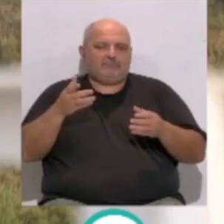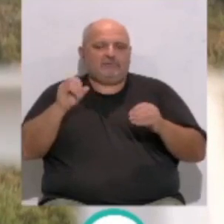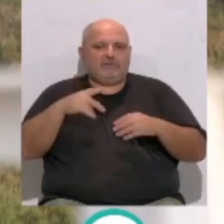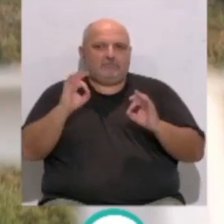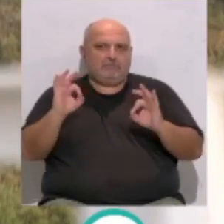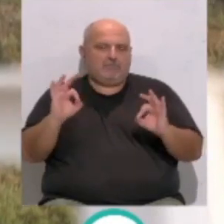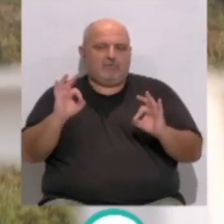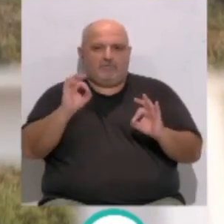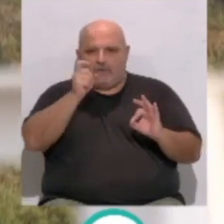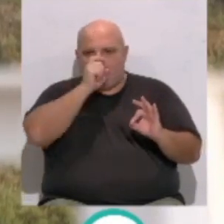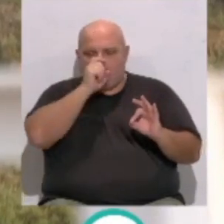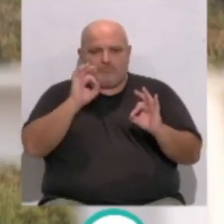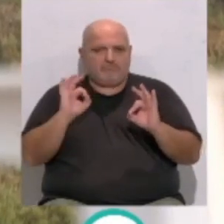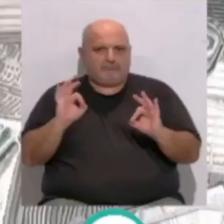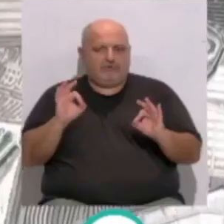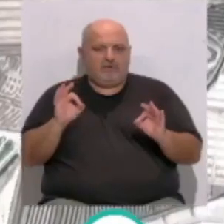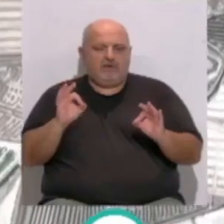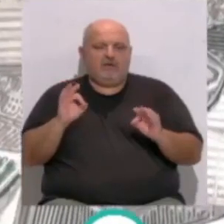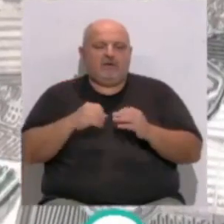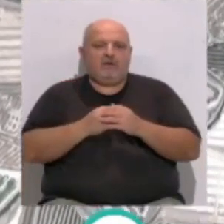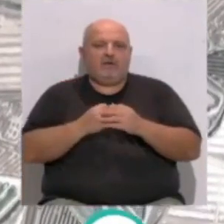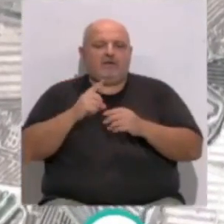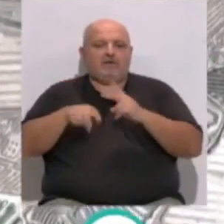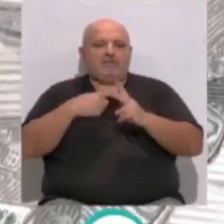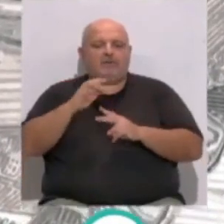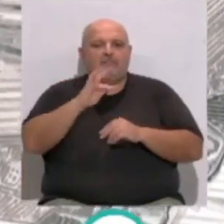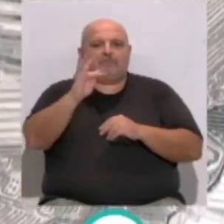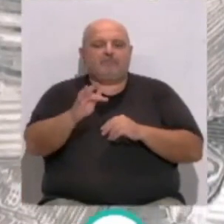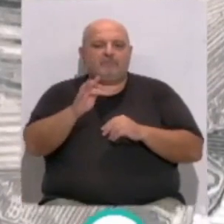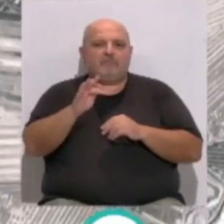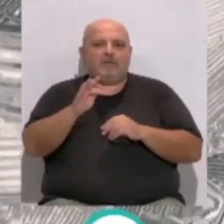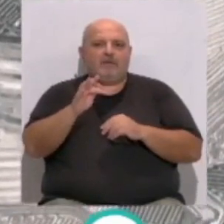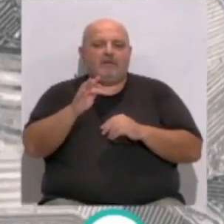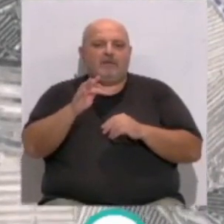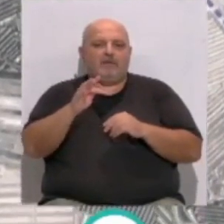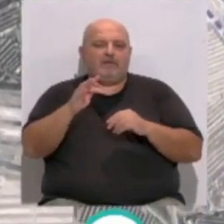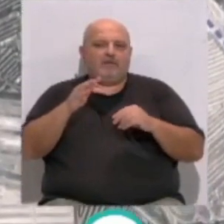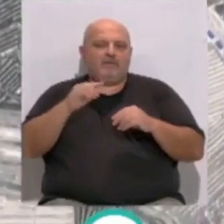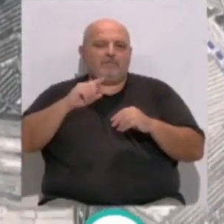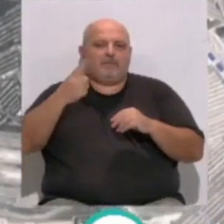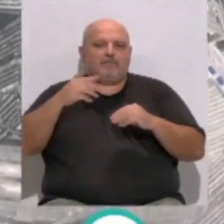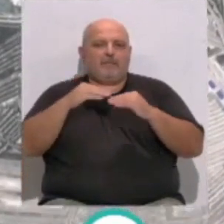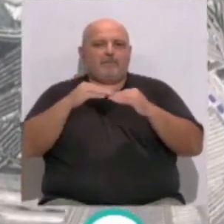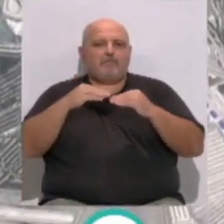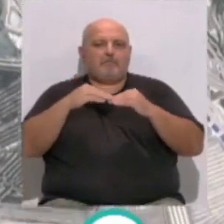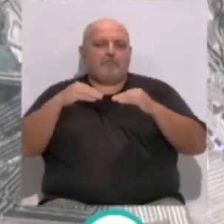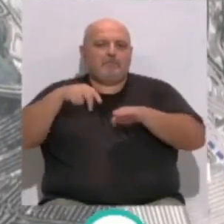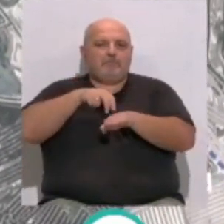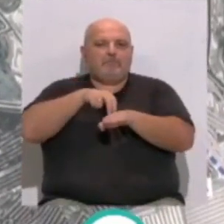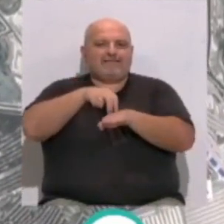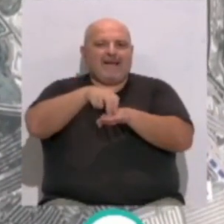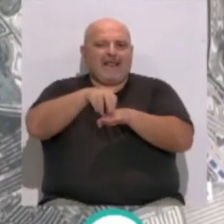alterar su origen. Posteriormente pasaremos por la primera pasarela que además es